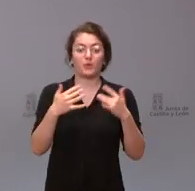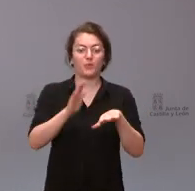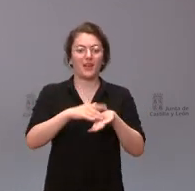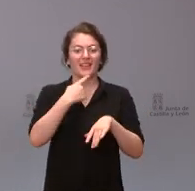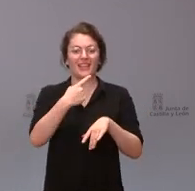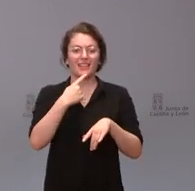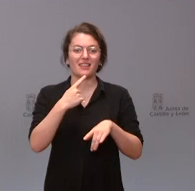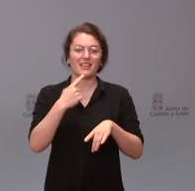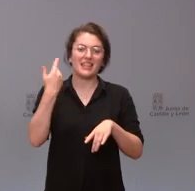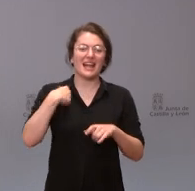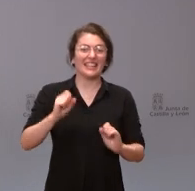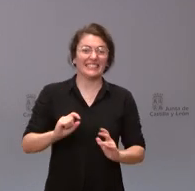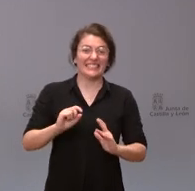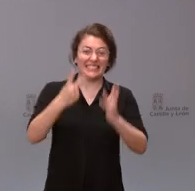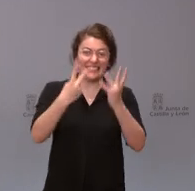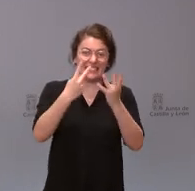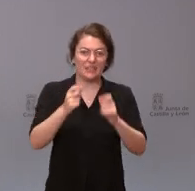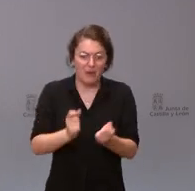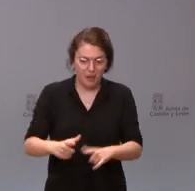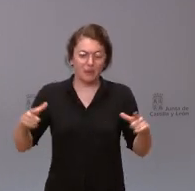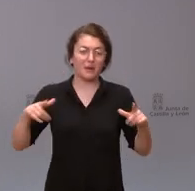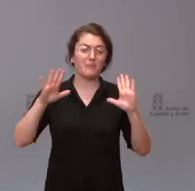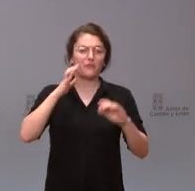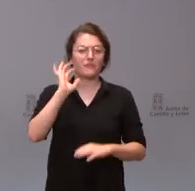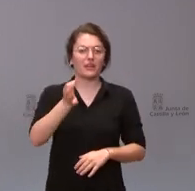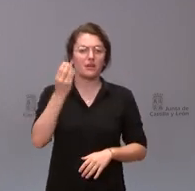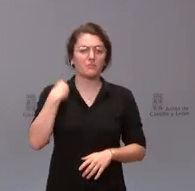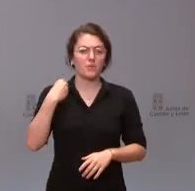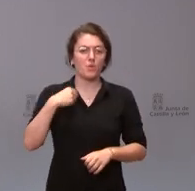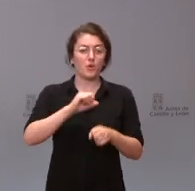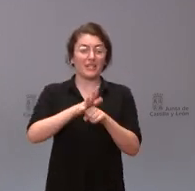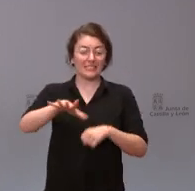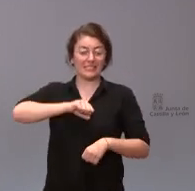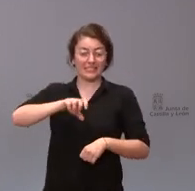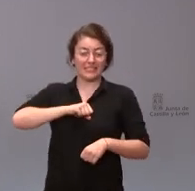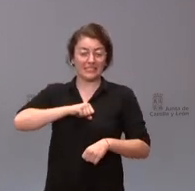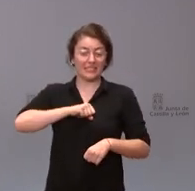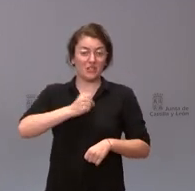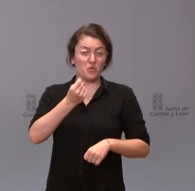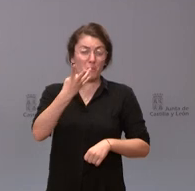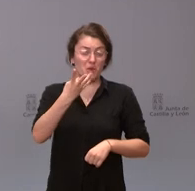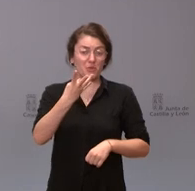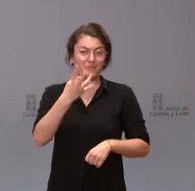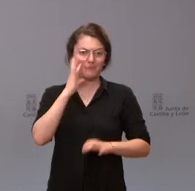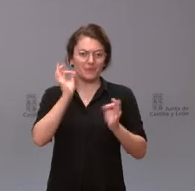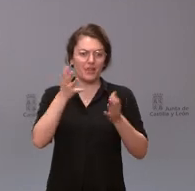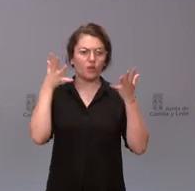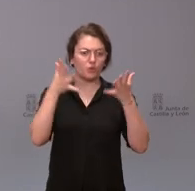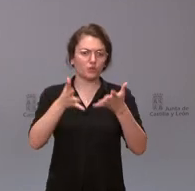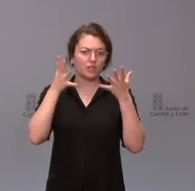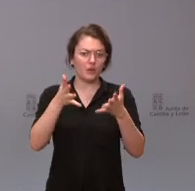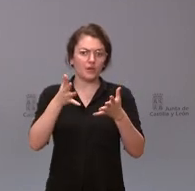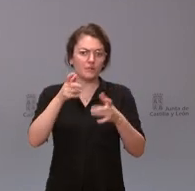ola pero sí que es verdad que el número de casos que existen hace aconsejable que los ciudadanos lo conozcan